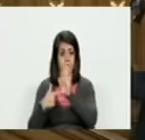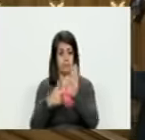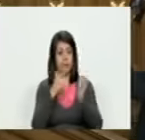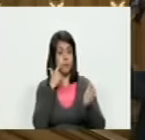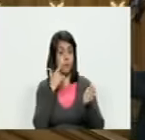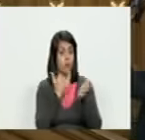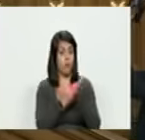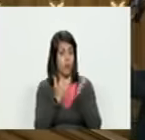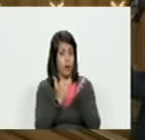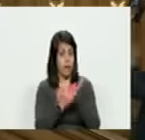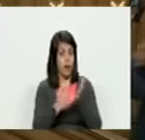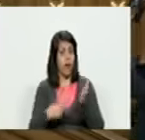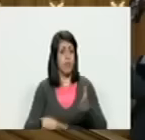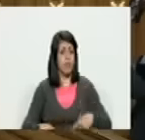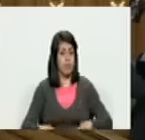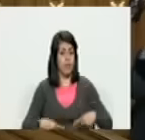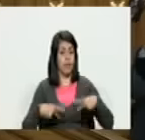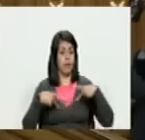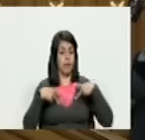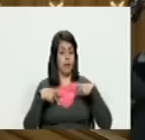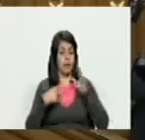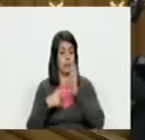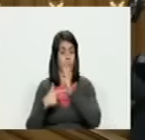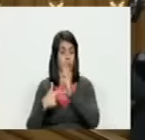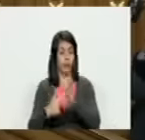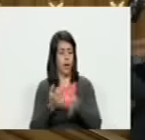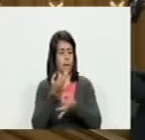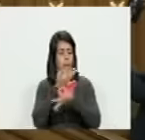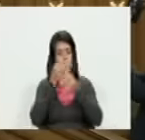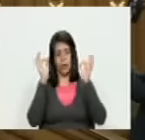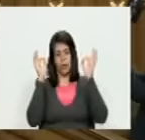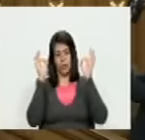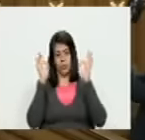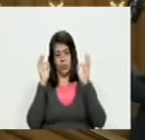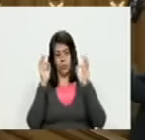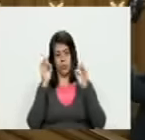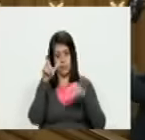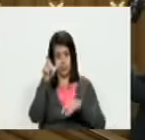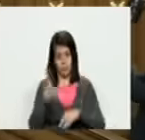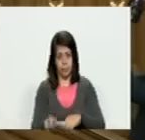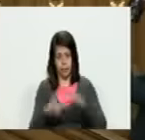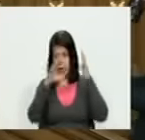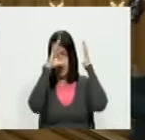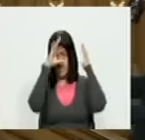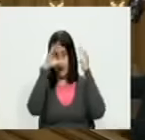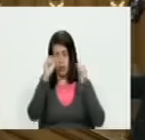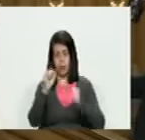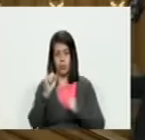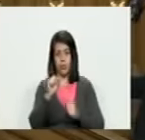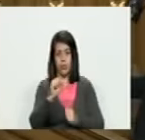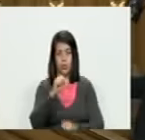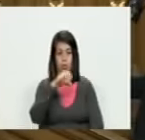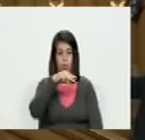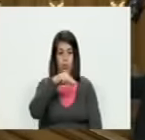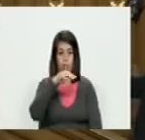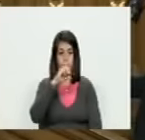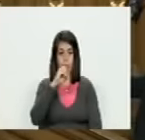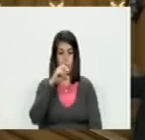pruebas de vida presentadas de manera magistral por el embajador Moncada